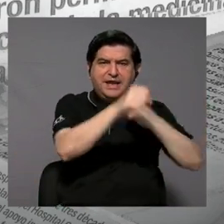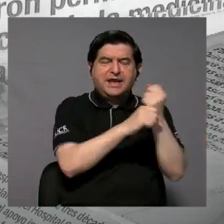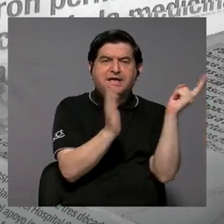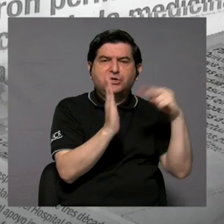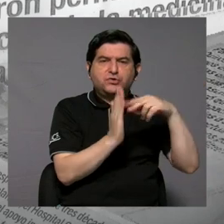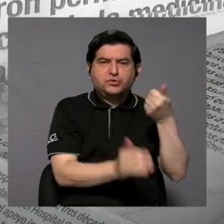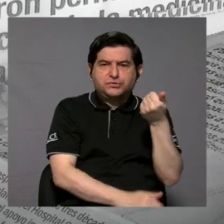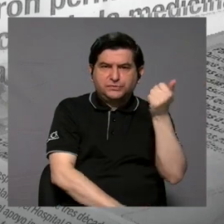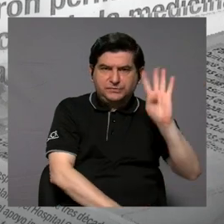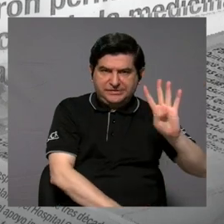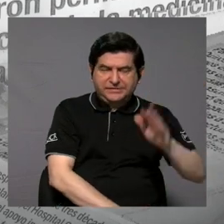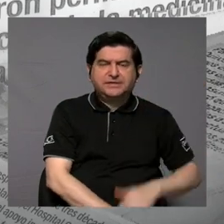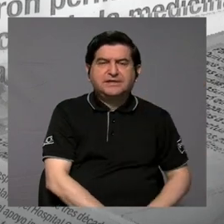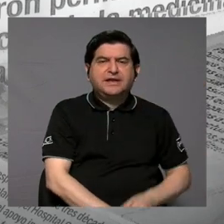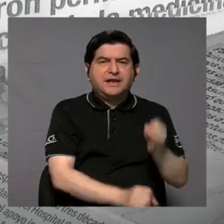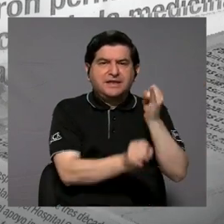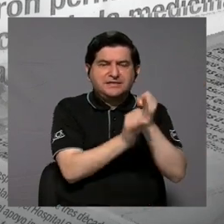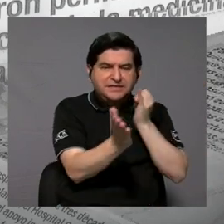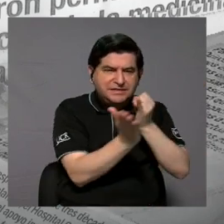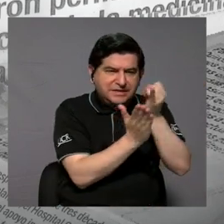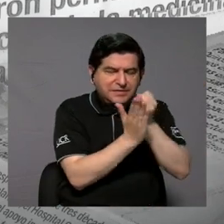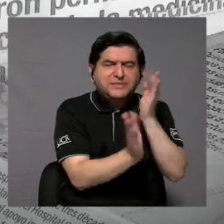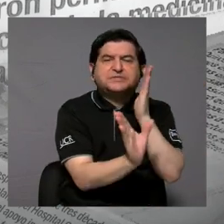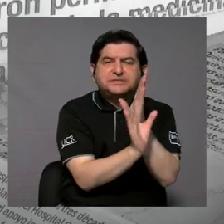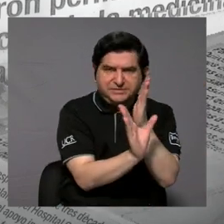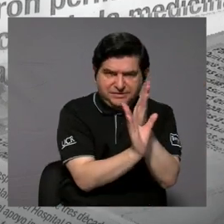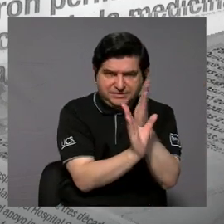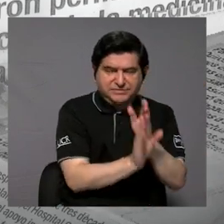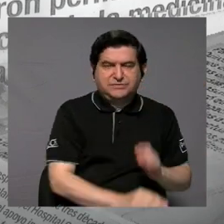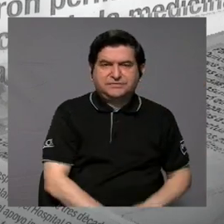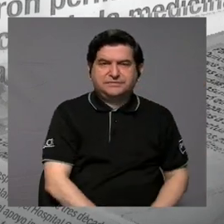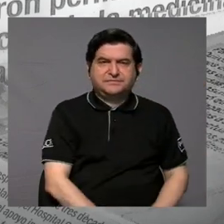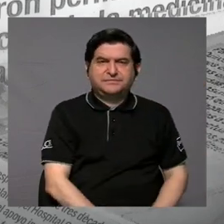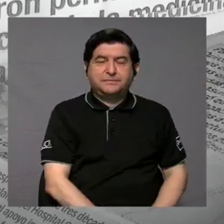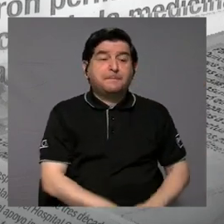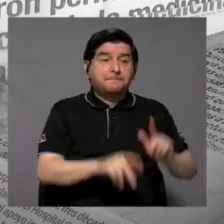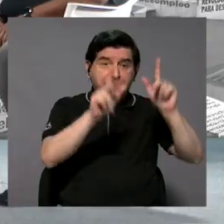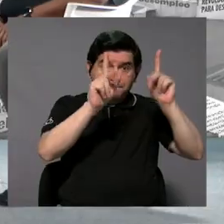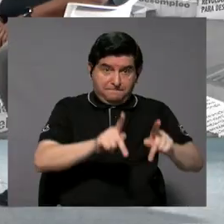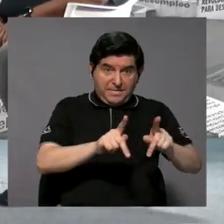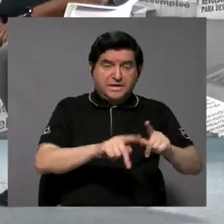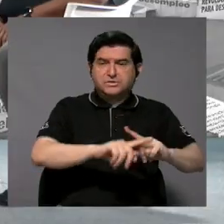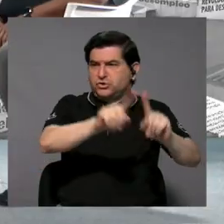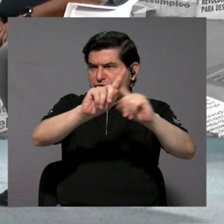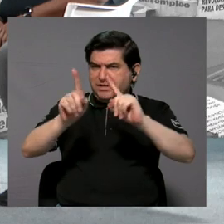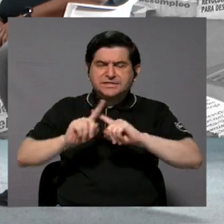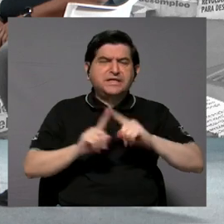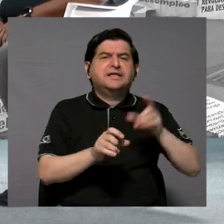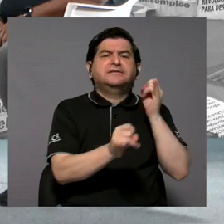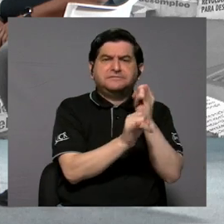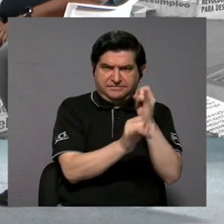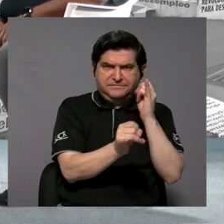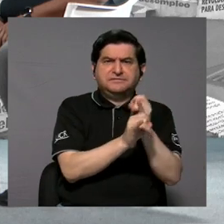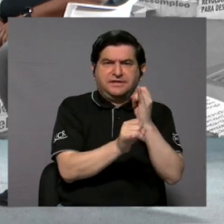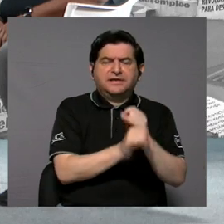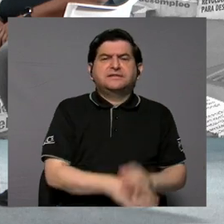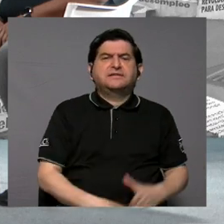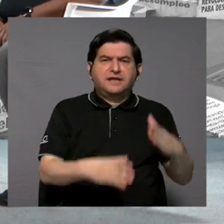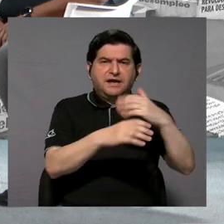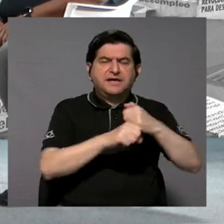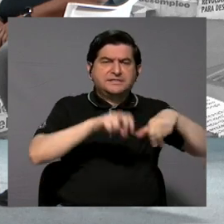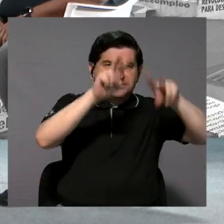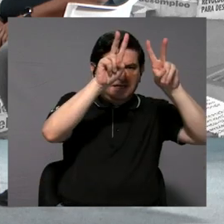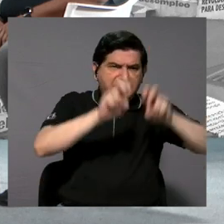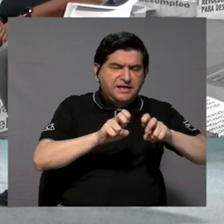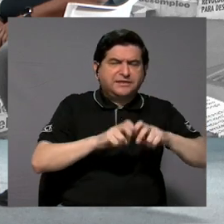2014, en el Instituto de Investigaciones Psicológicas, hay personas de varias entidades que realizan